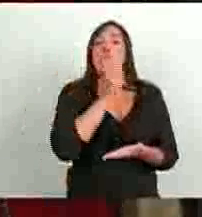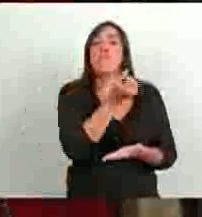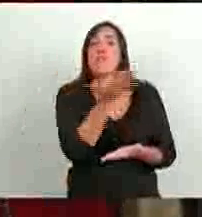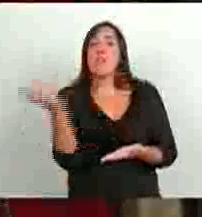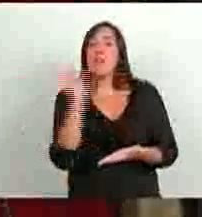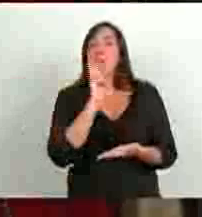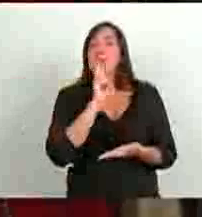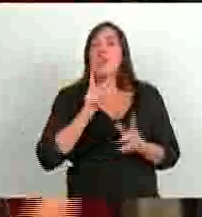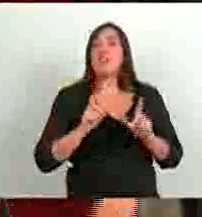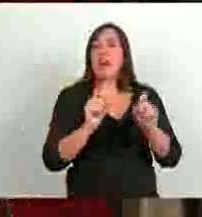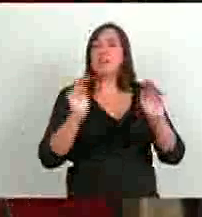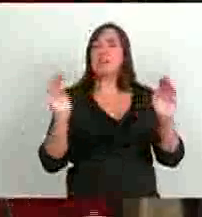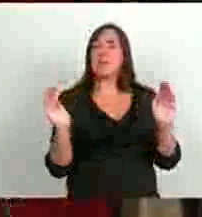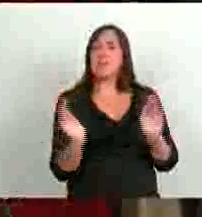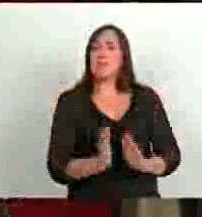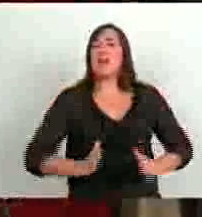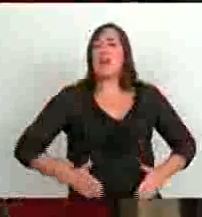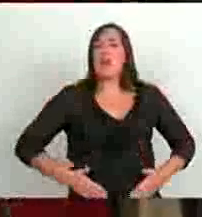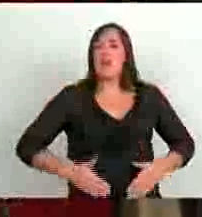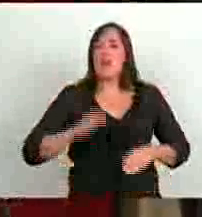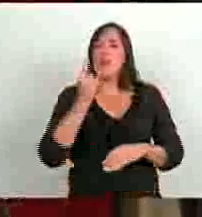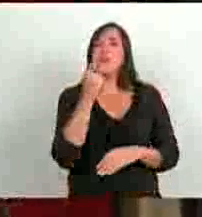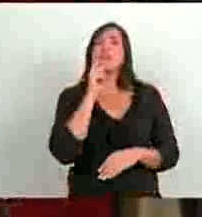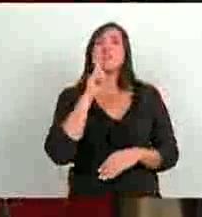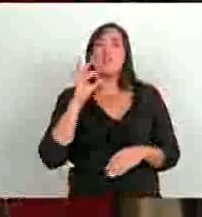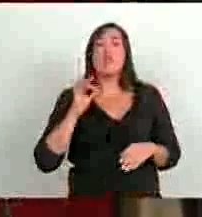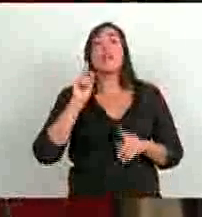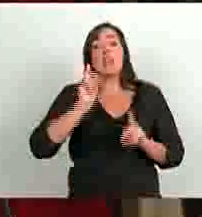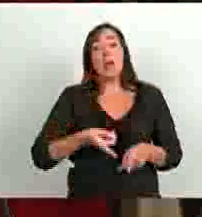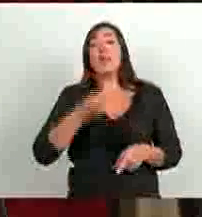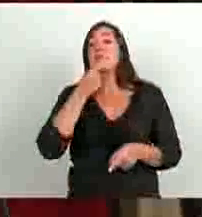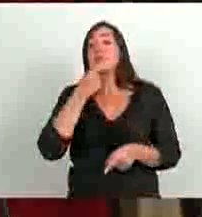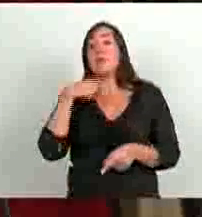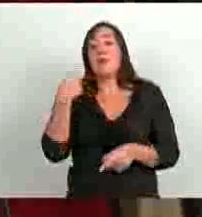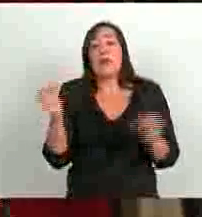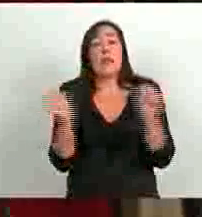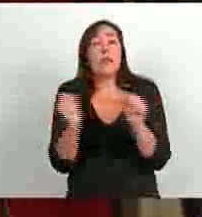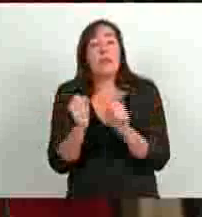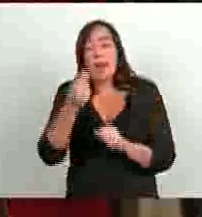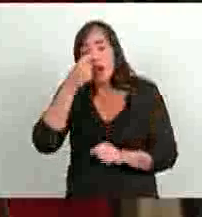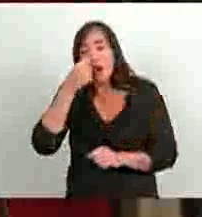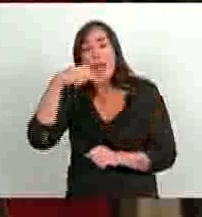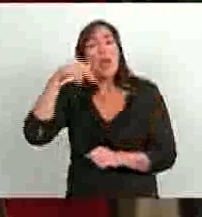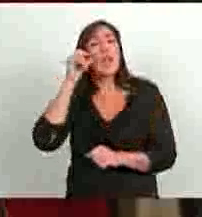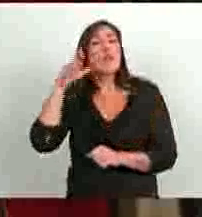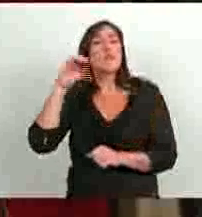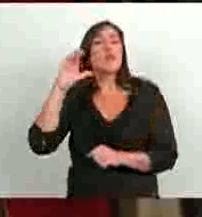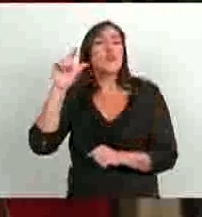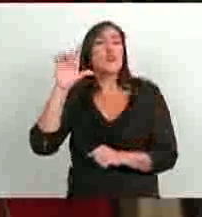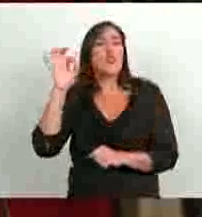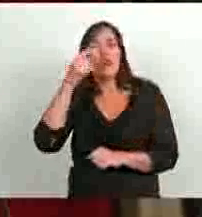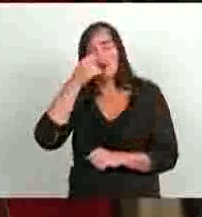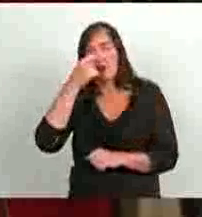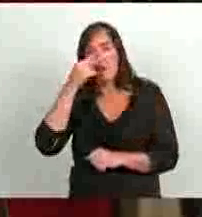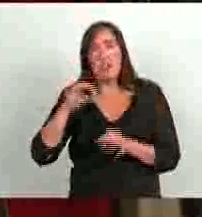de cáncer de útero y también la cantidad de chiquitos que cuando llega el invierno por el homococo tienen graves problemas